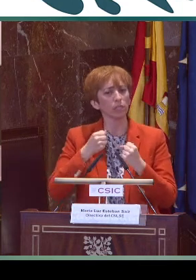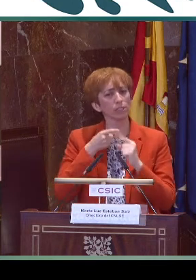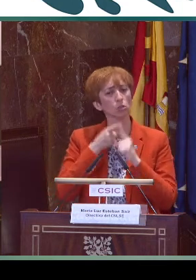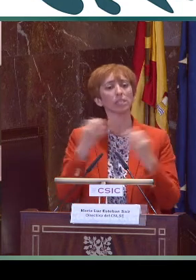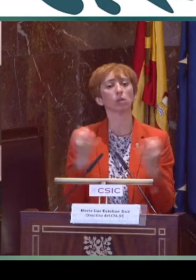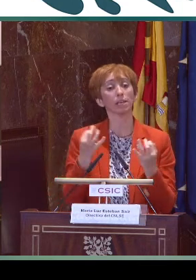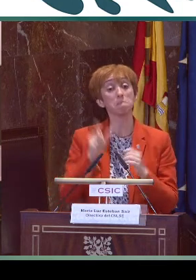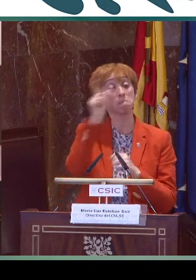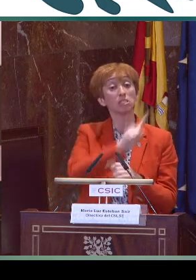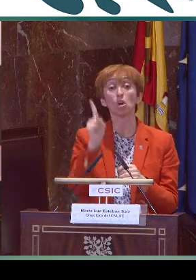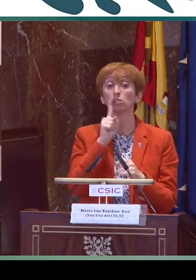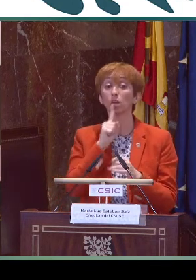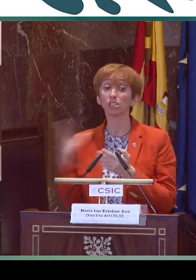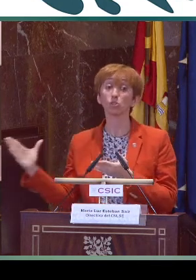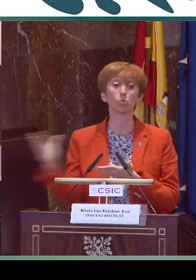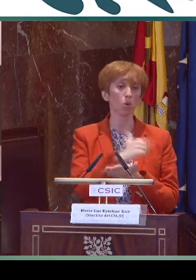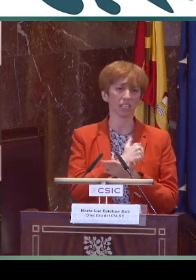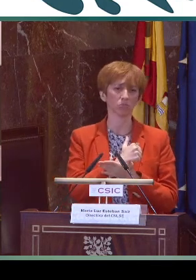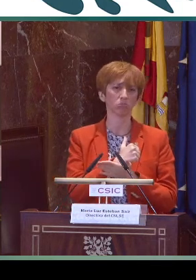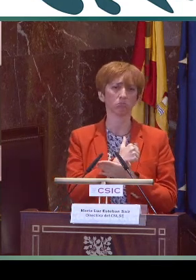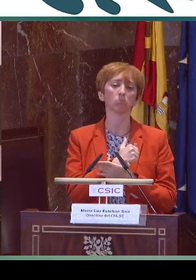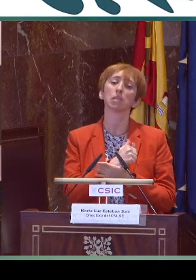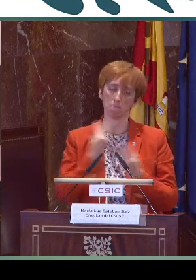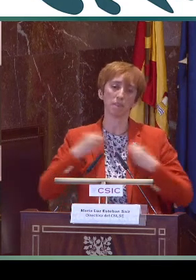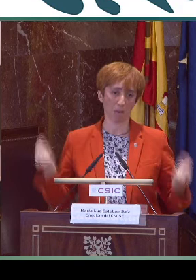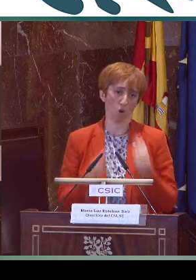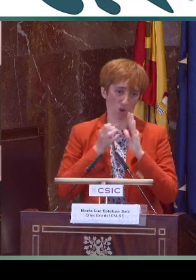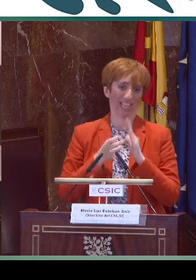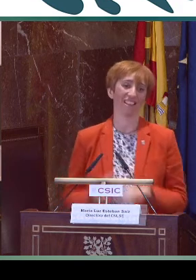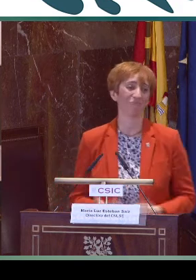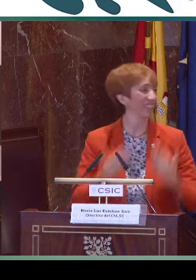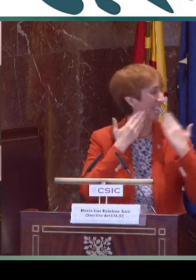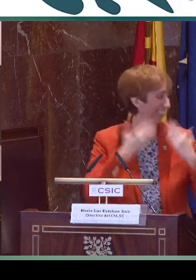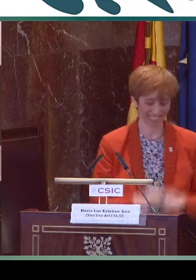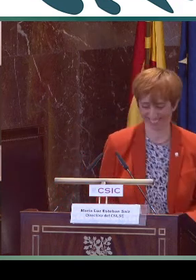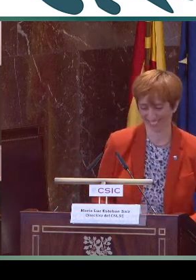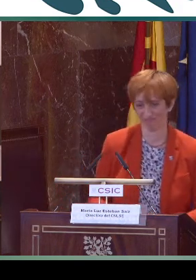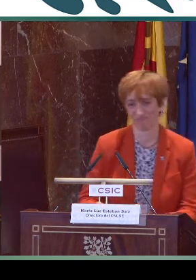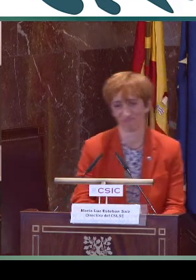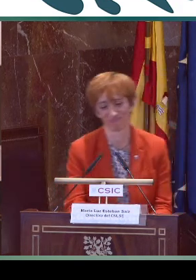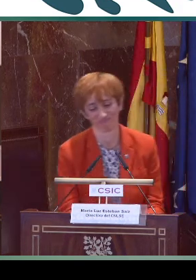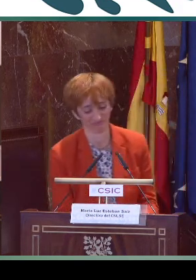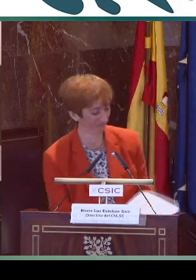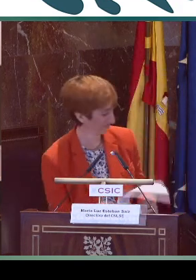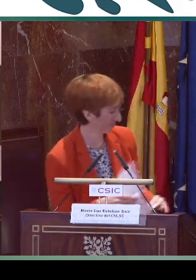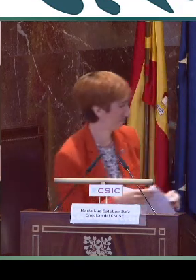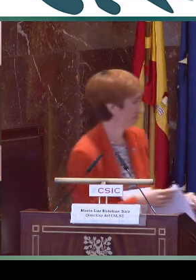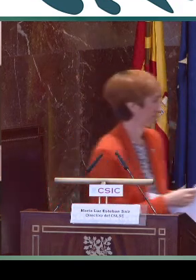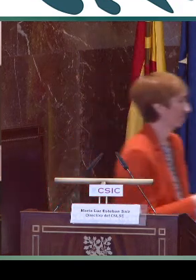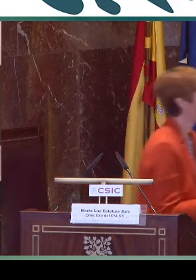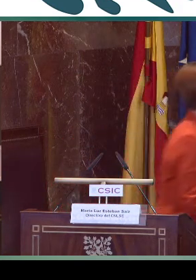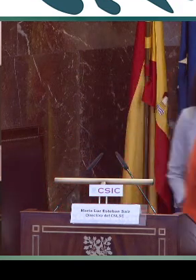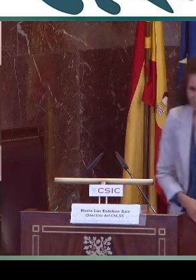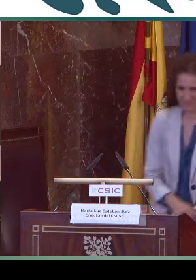trabajando y colaborando con fuerza para que todas las personas sordas podamos vivir mejor y con más calidad. Muchas